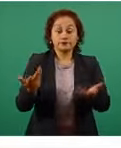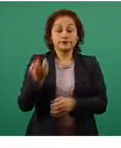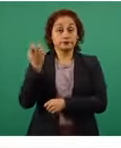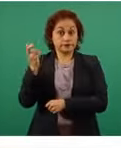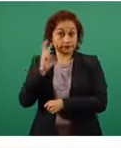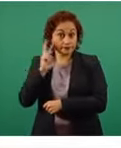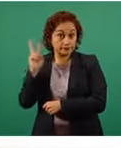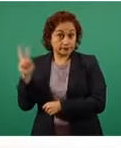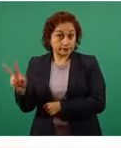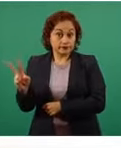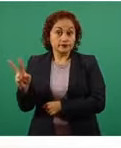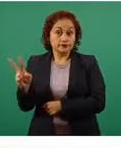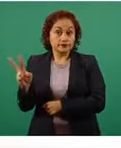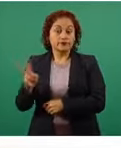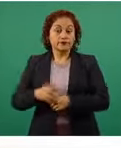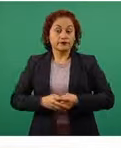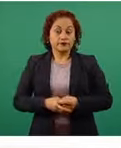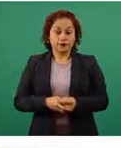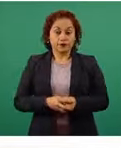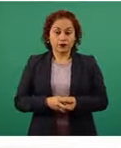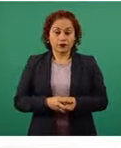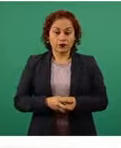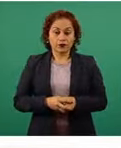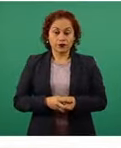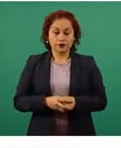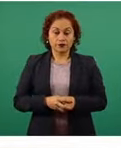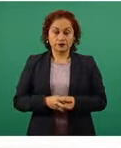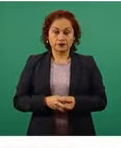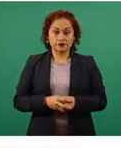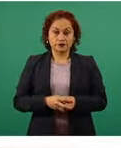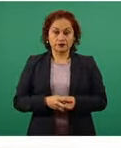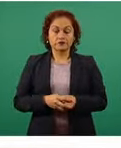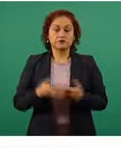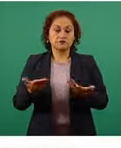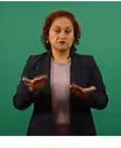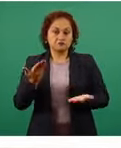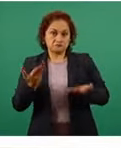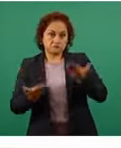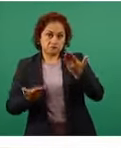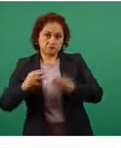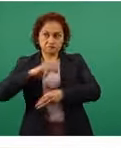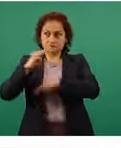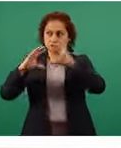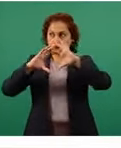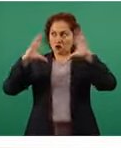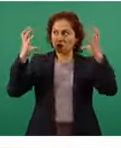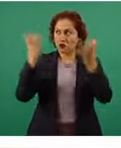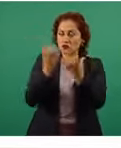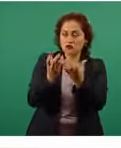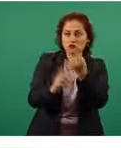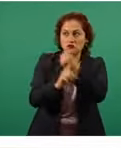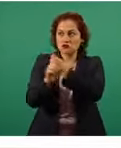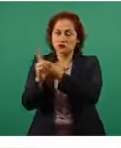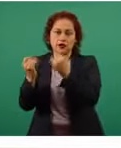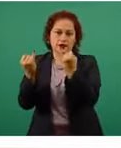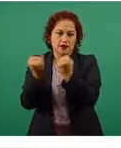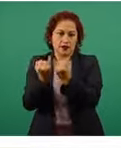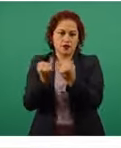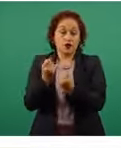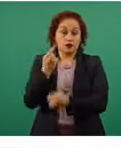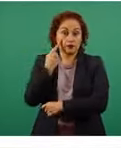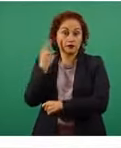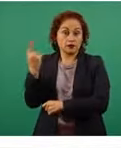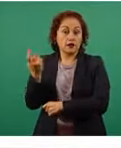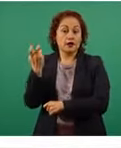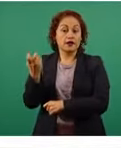disponibilidad de vacunas que repercute a nivel mundial con ciertas dificultades, trescientos seis, destaca